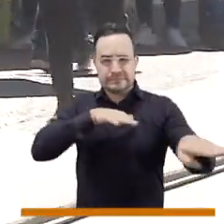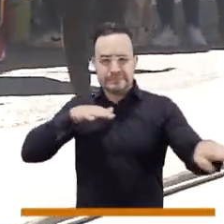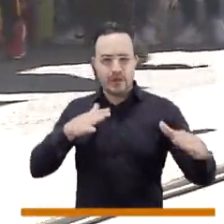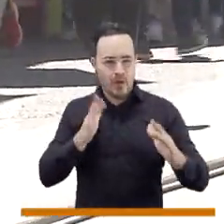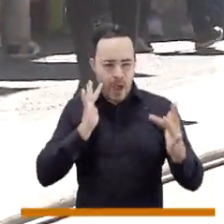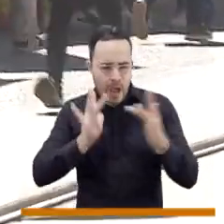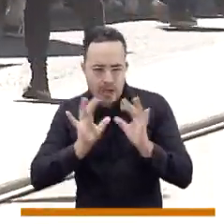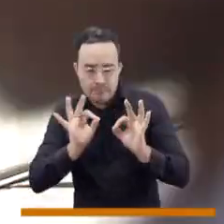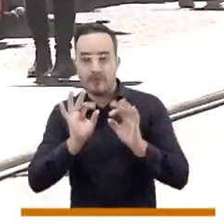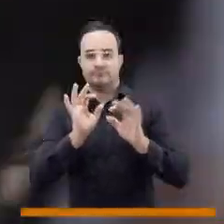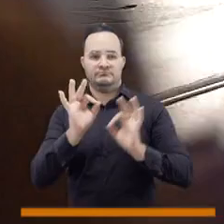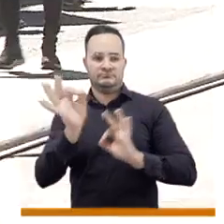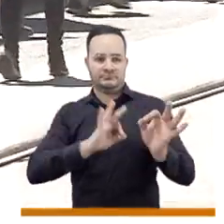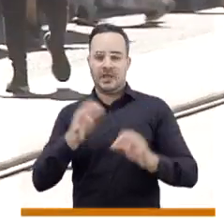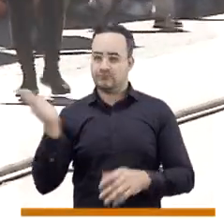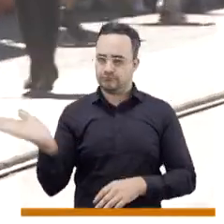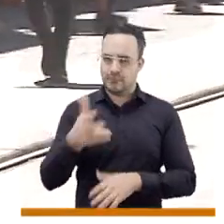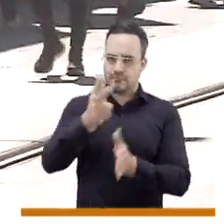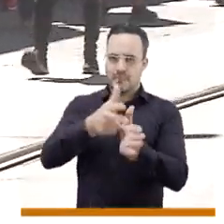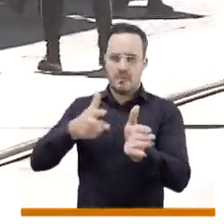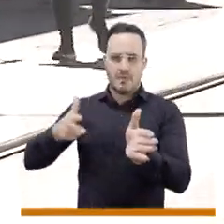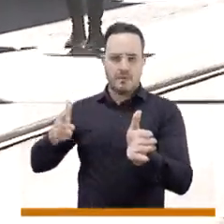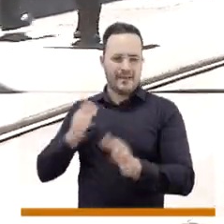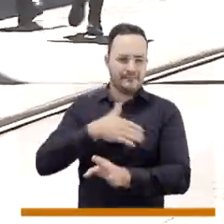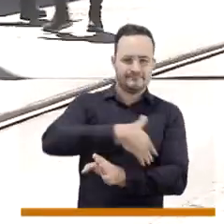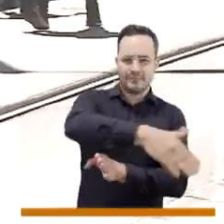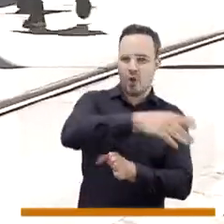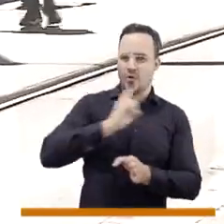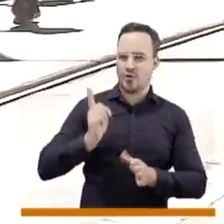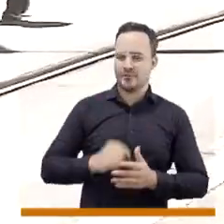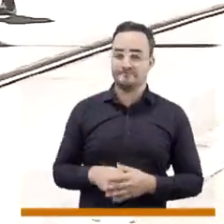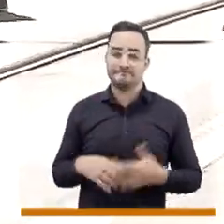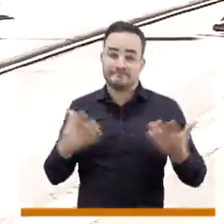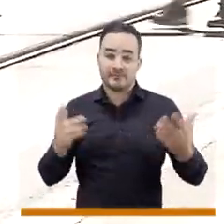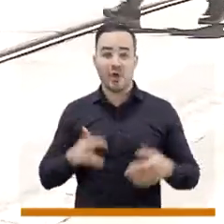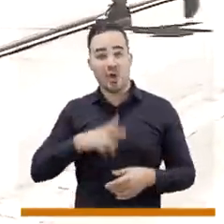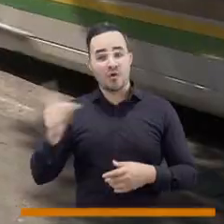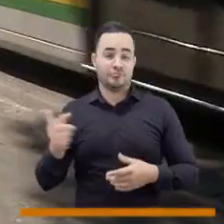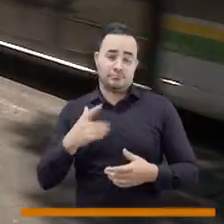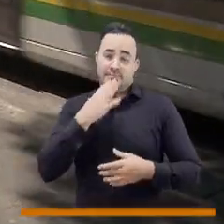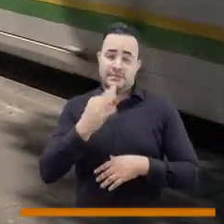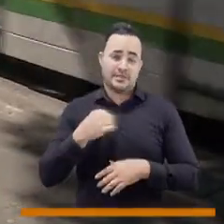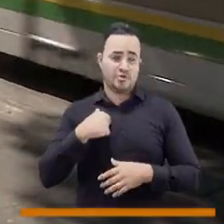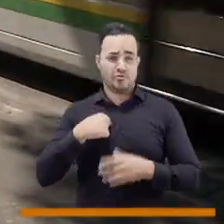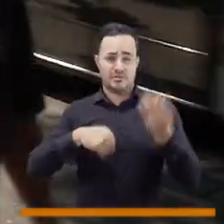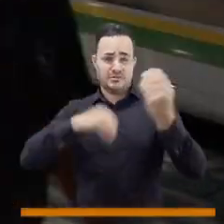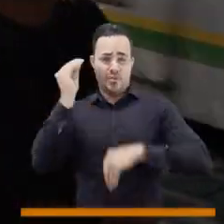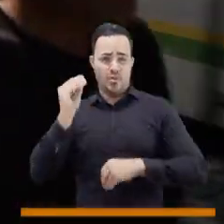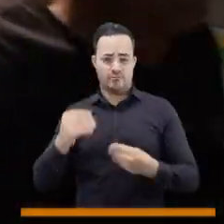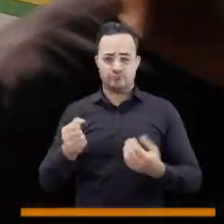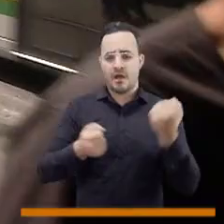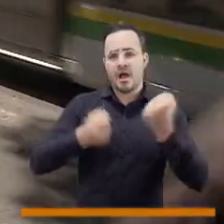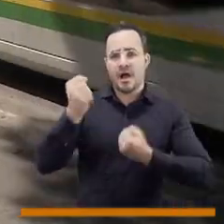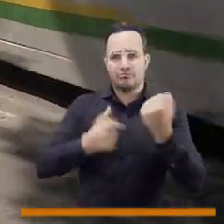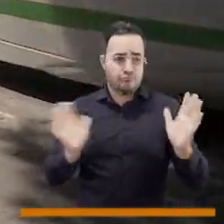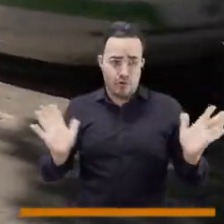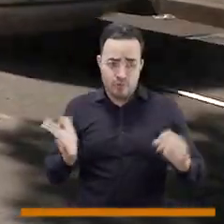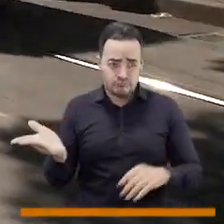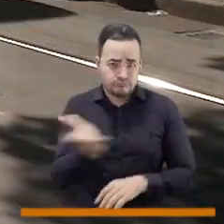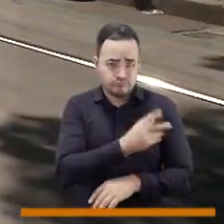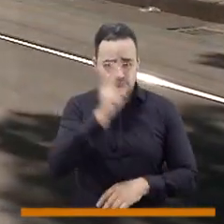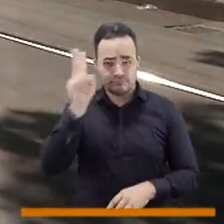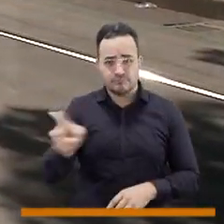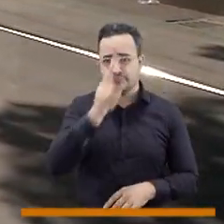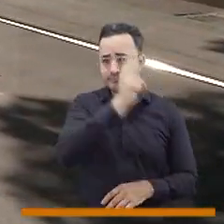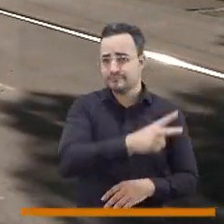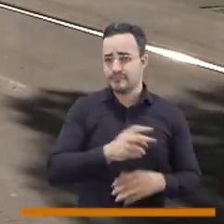fácil y oportuna. Lo otro es que con lo de la cultura de la autorregulación yo no critico el uso del vehículo particular, todos tenemos